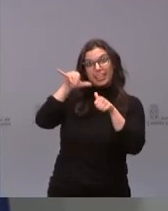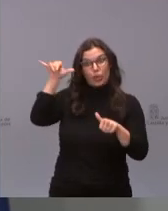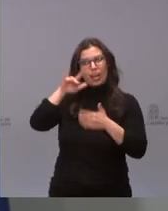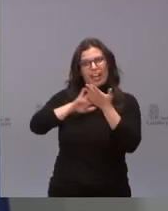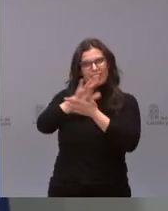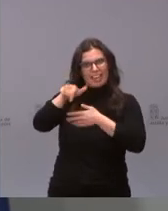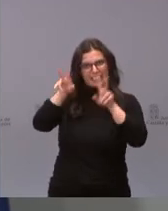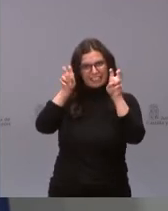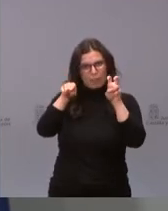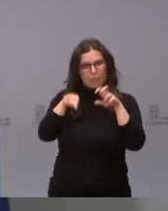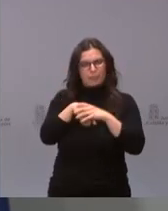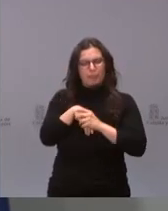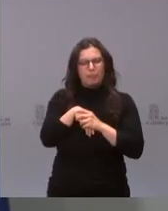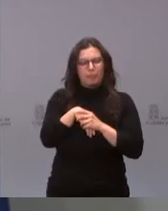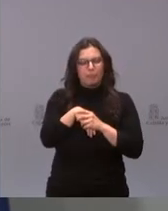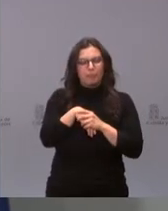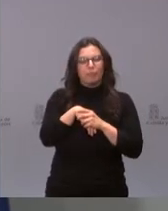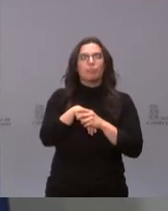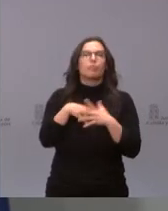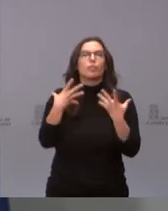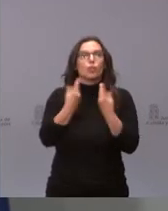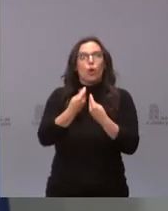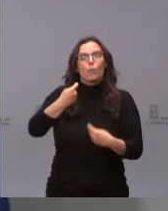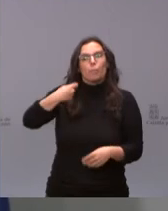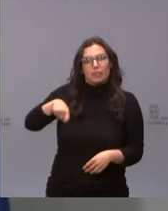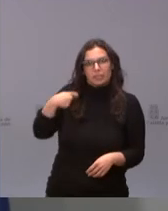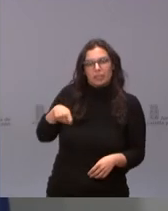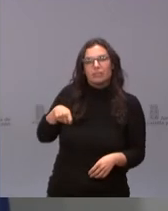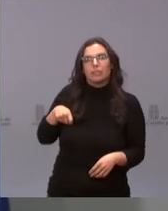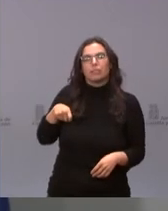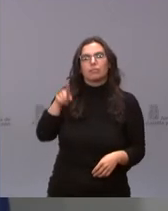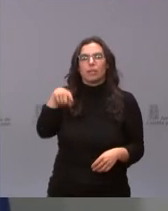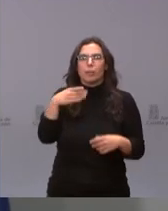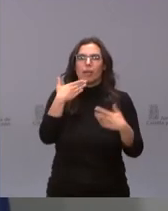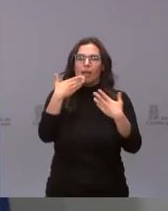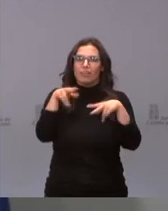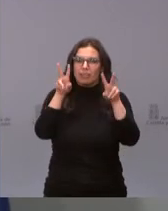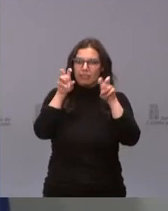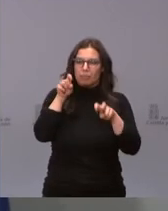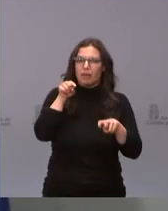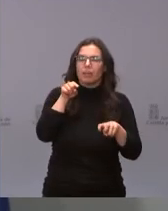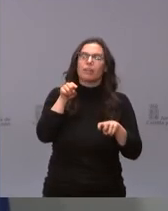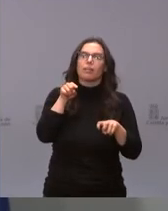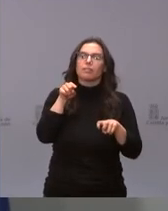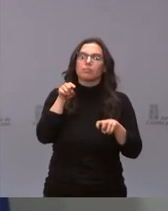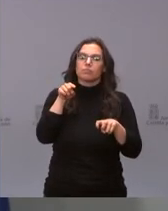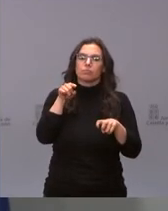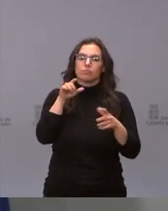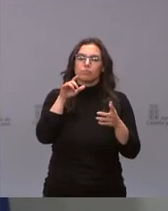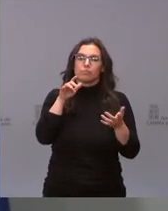con el presidente y después de comentar la gravedad